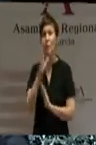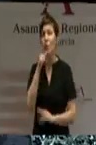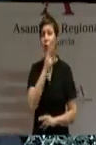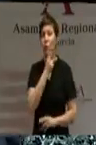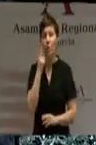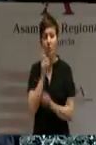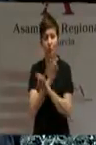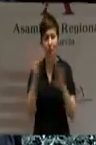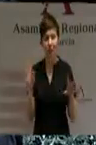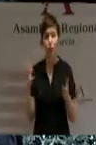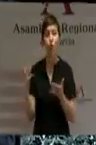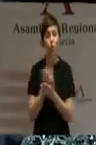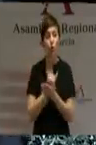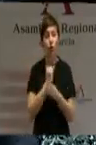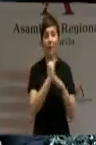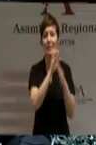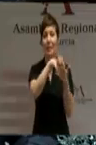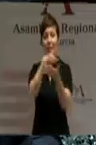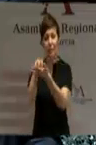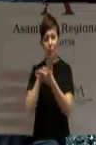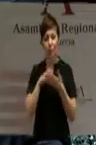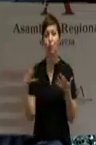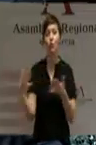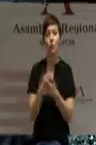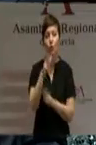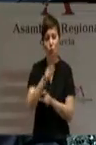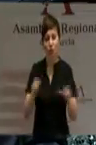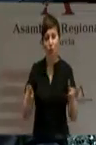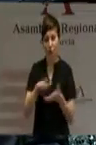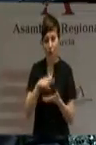de todas las instituciones y de todos los ciudadanos de la región de Murcia.